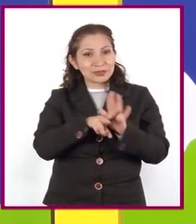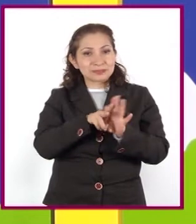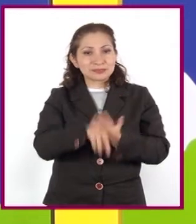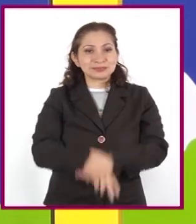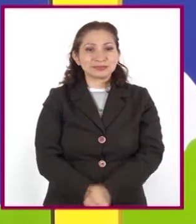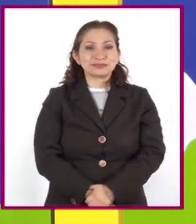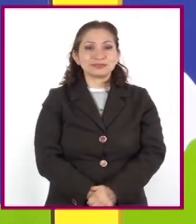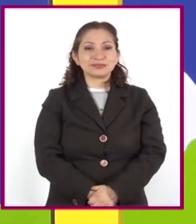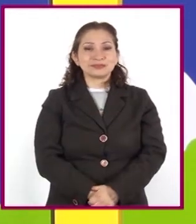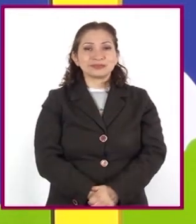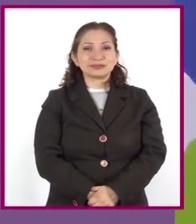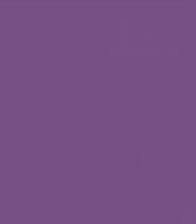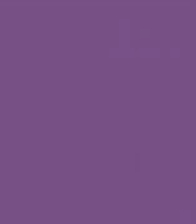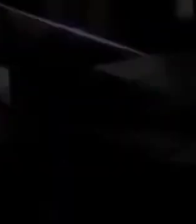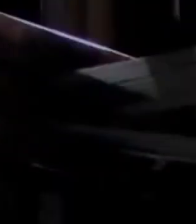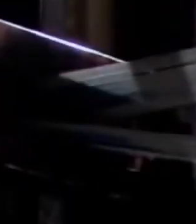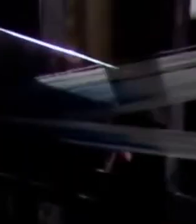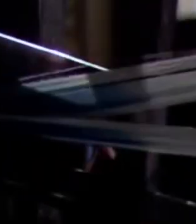video.